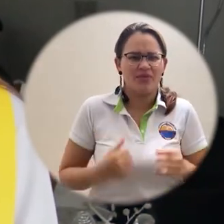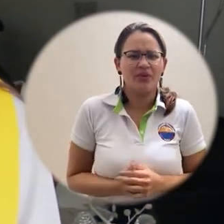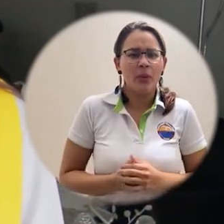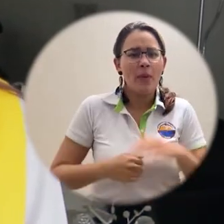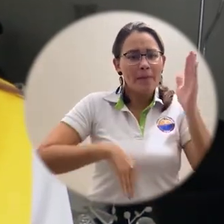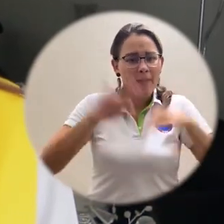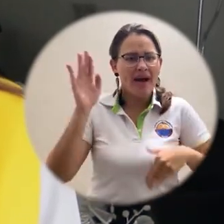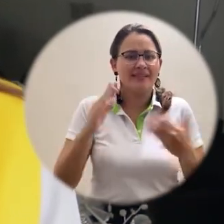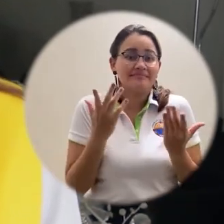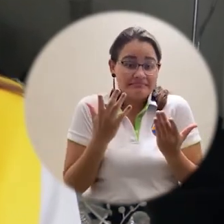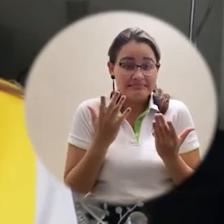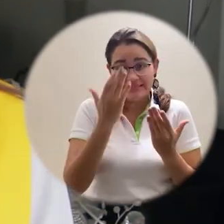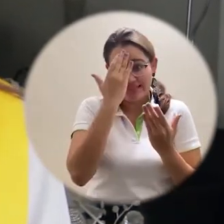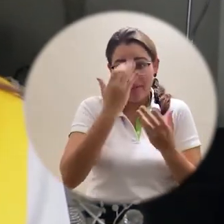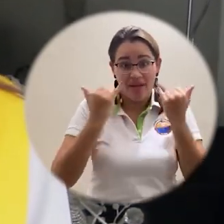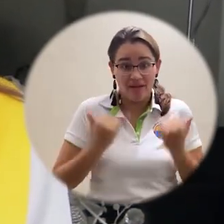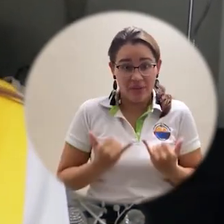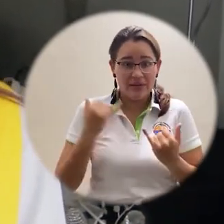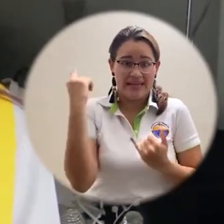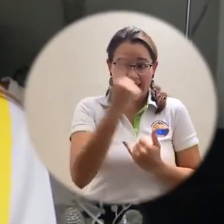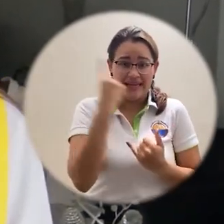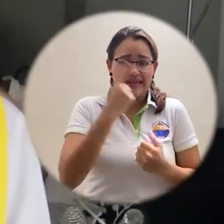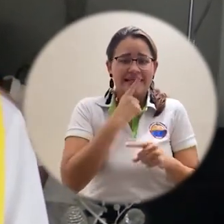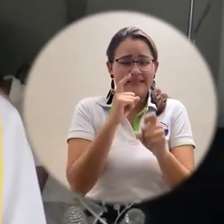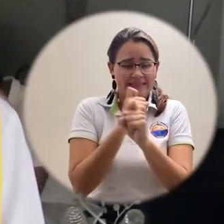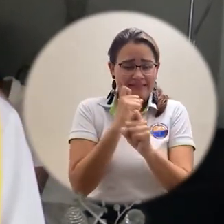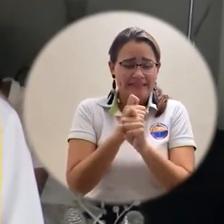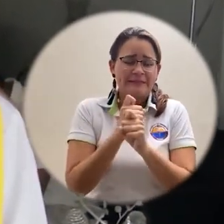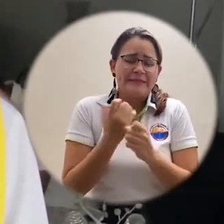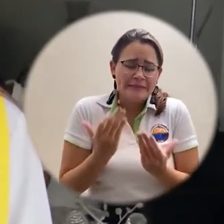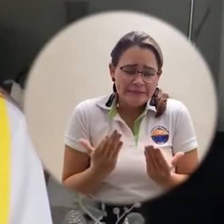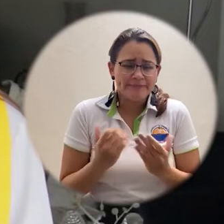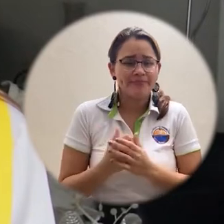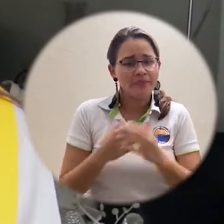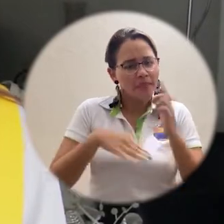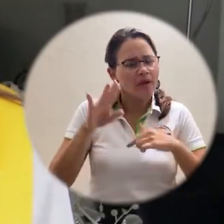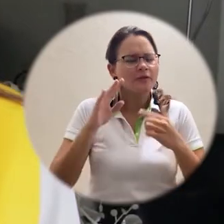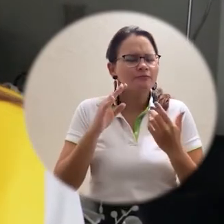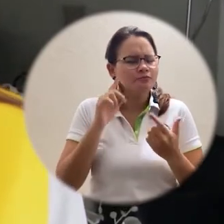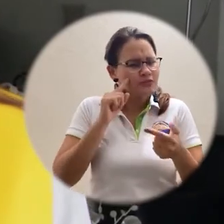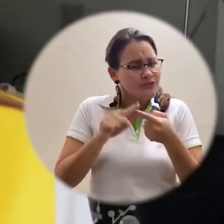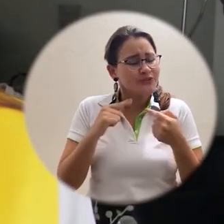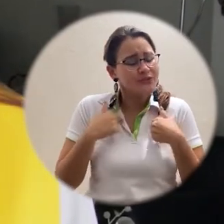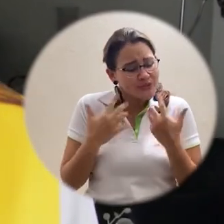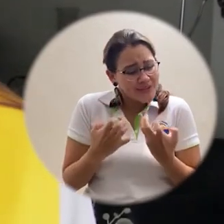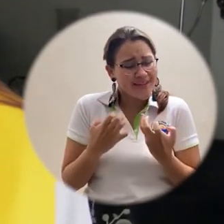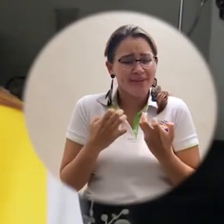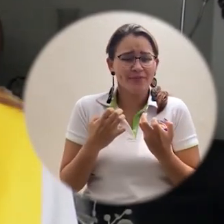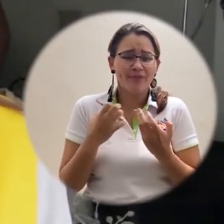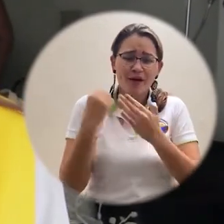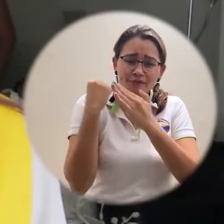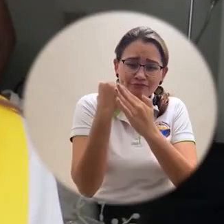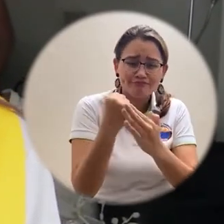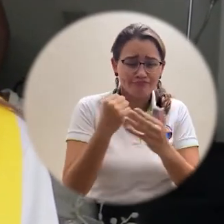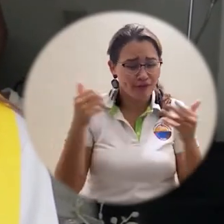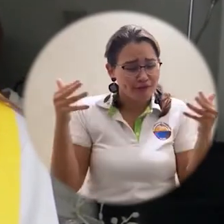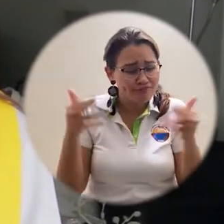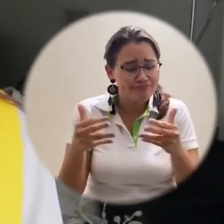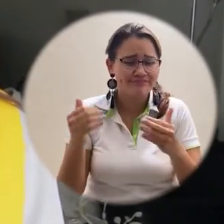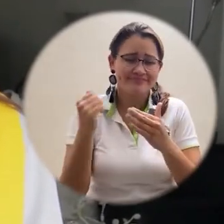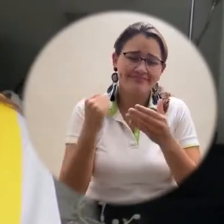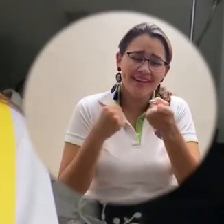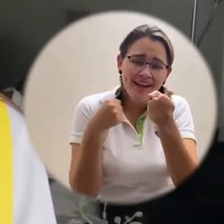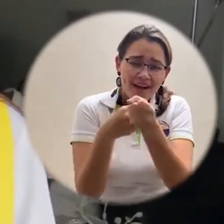que realmente en estos momentos difíciles en los que estamos viviendo, llegue a aportar un granito de arena a